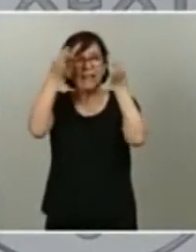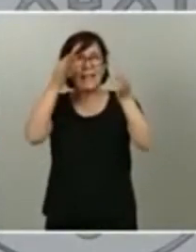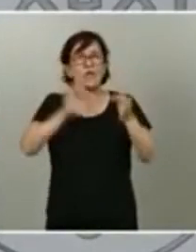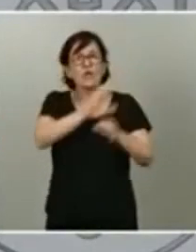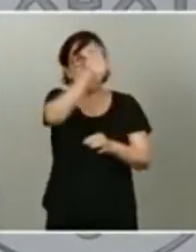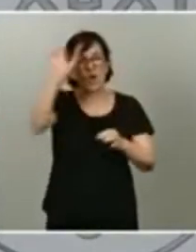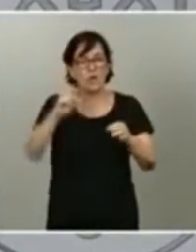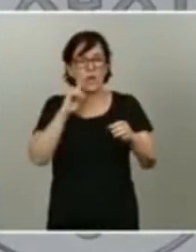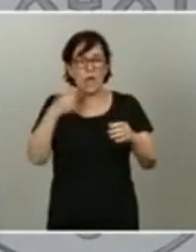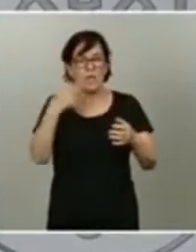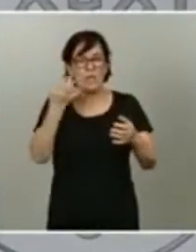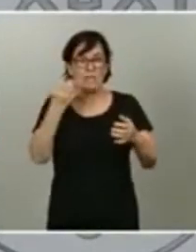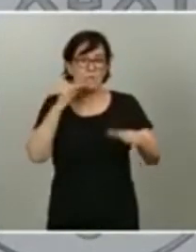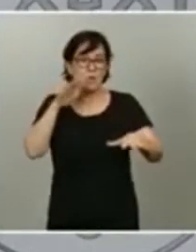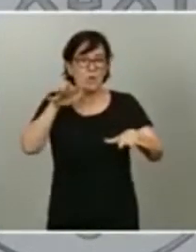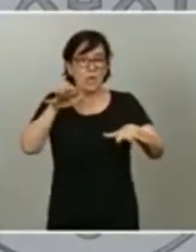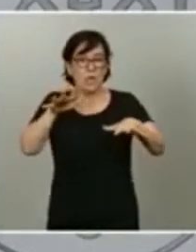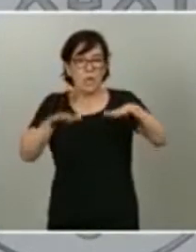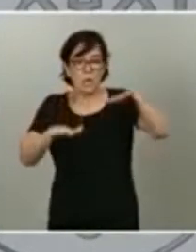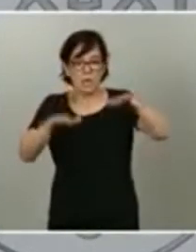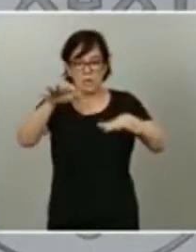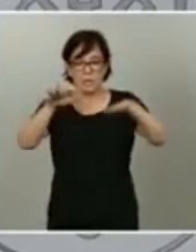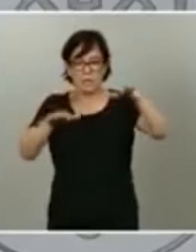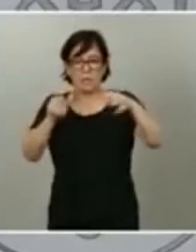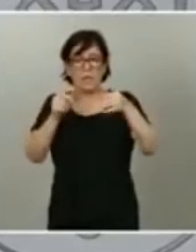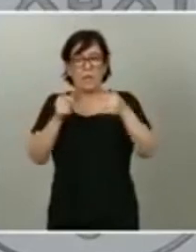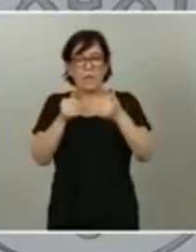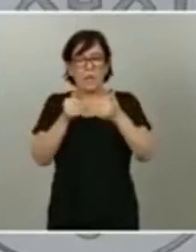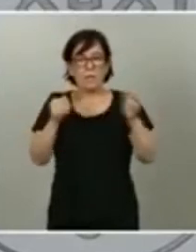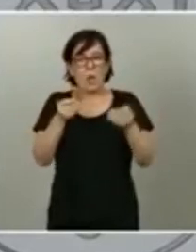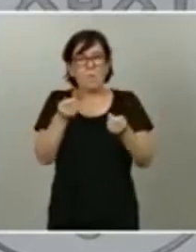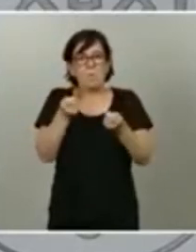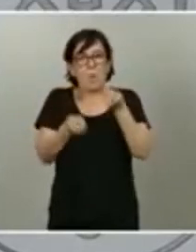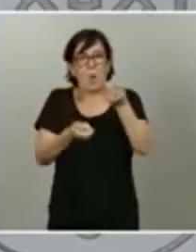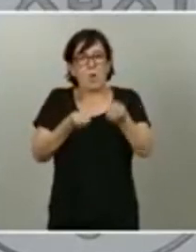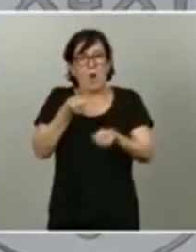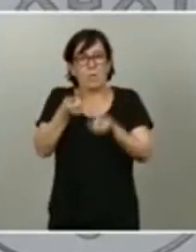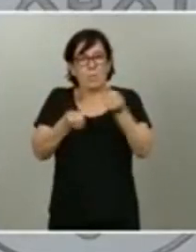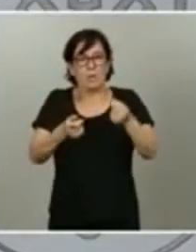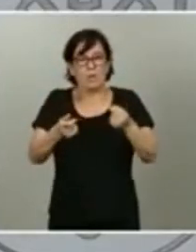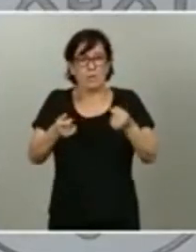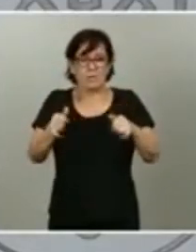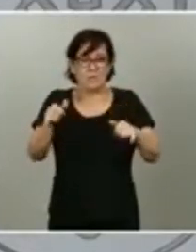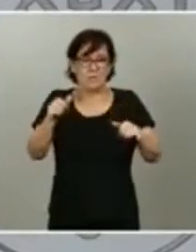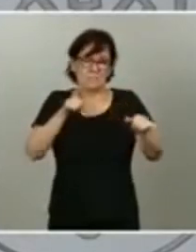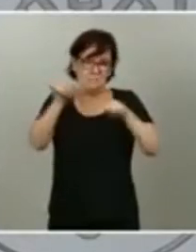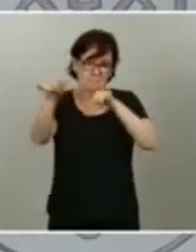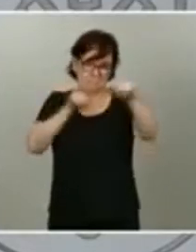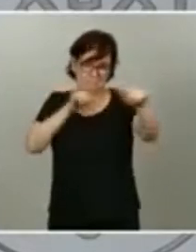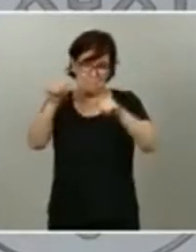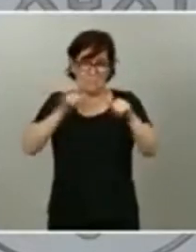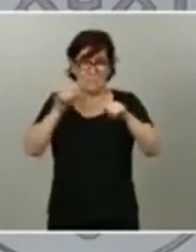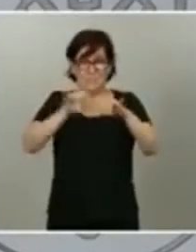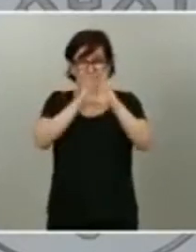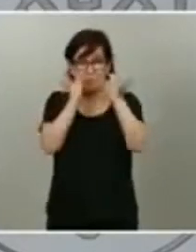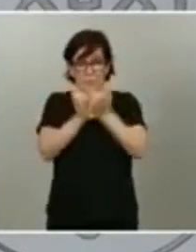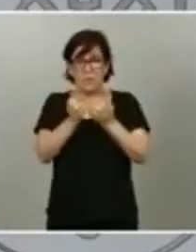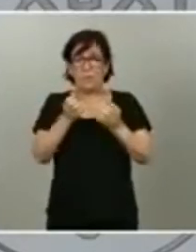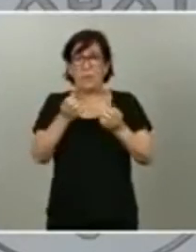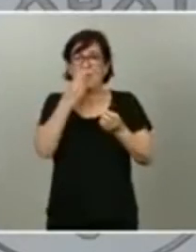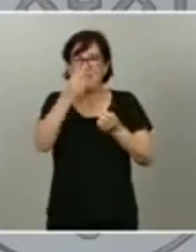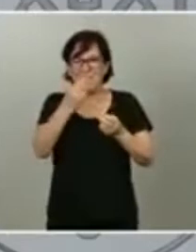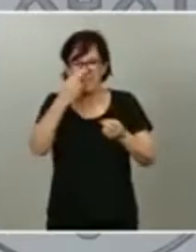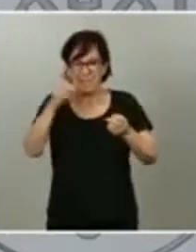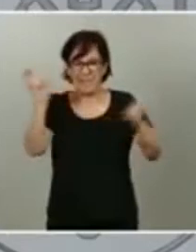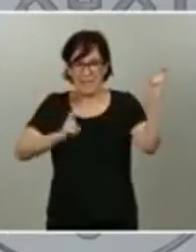el que se vaya haciendo una apertura gradual del espacio aéreo internacional, por tanto, de visitas de turistas, de tener